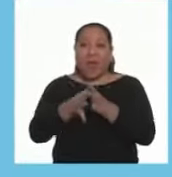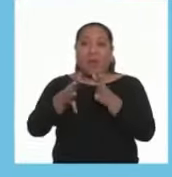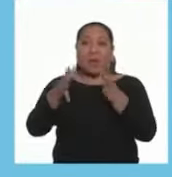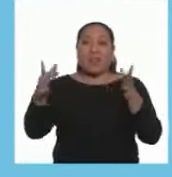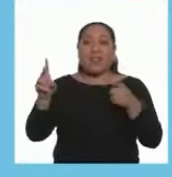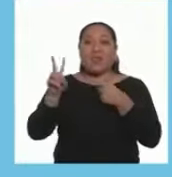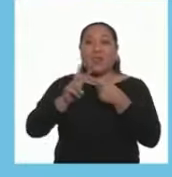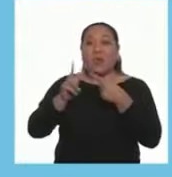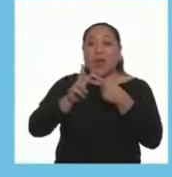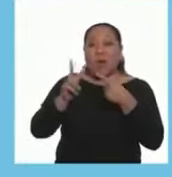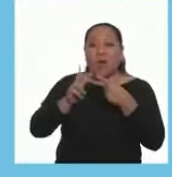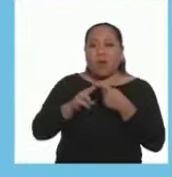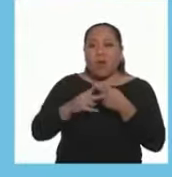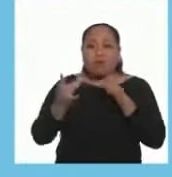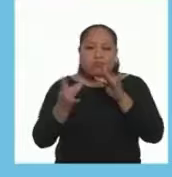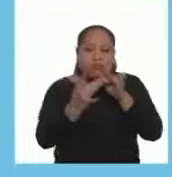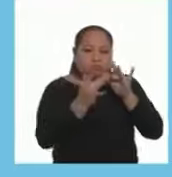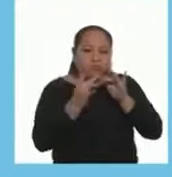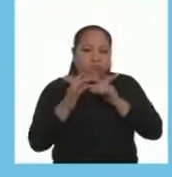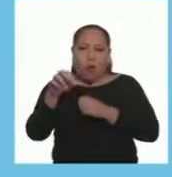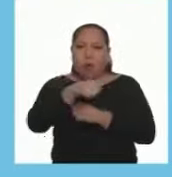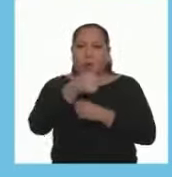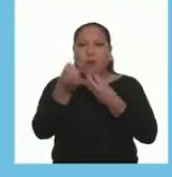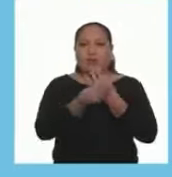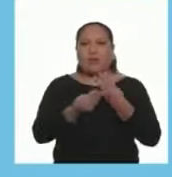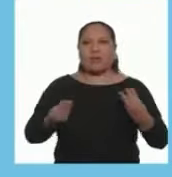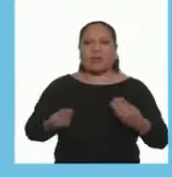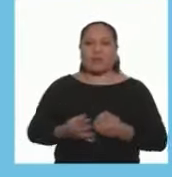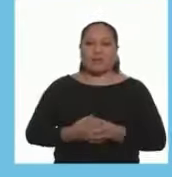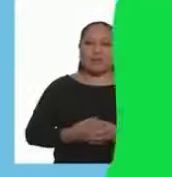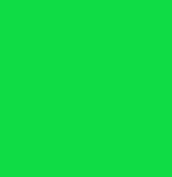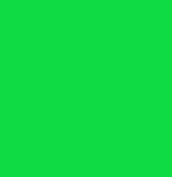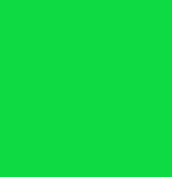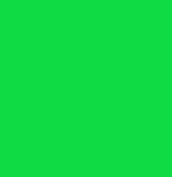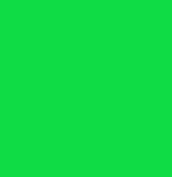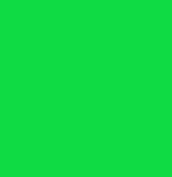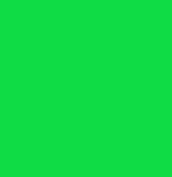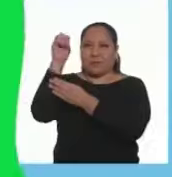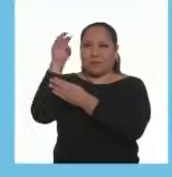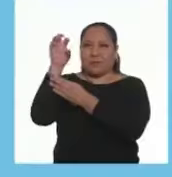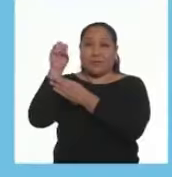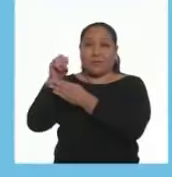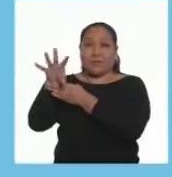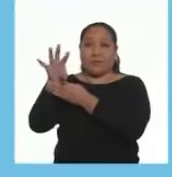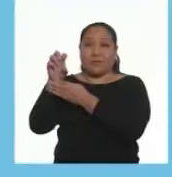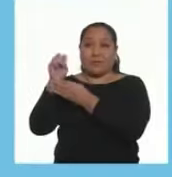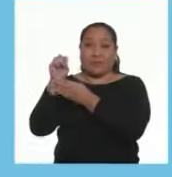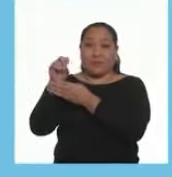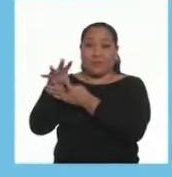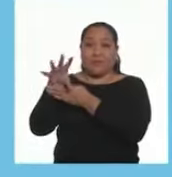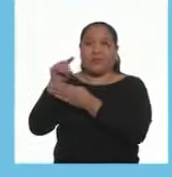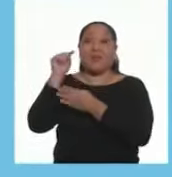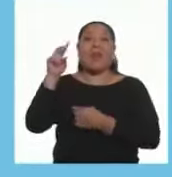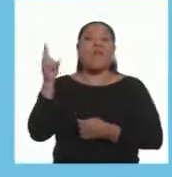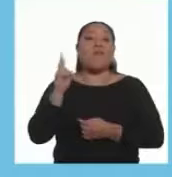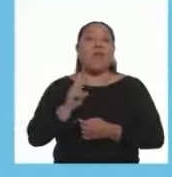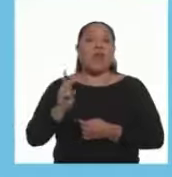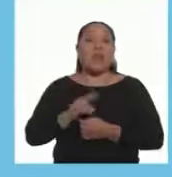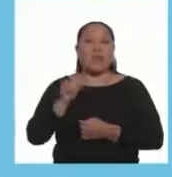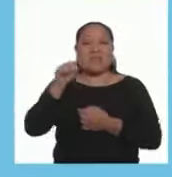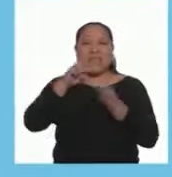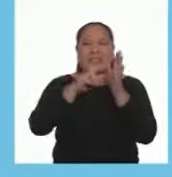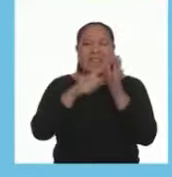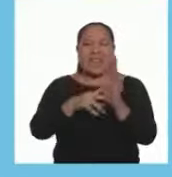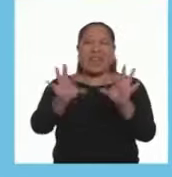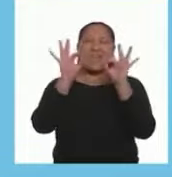Aumentará Su vocabulario Al interactuar Con otros ingredientes La luz Del semáforo En